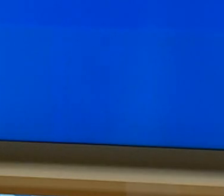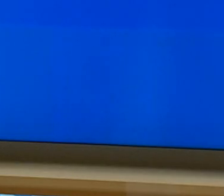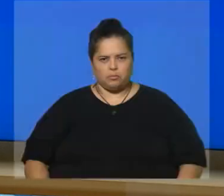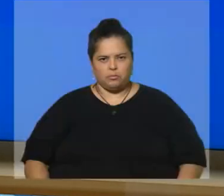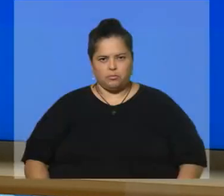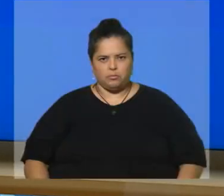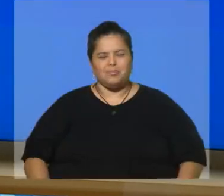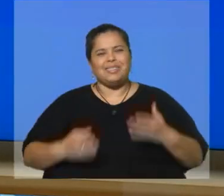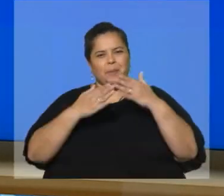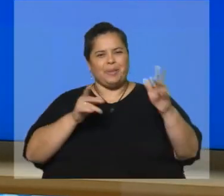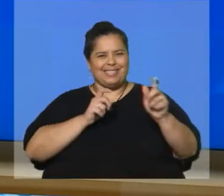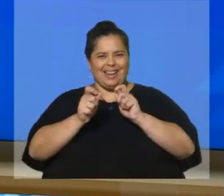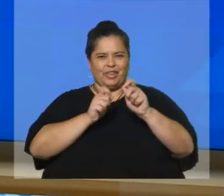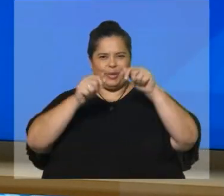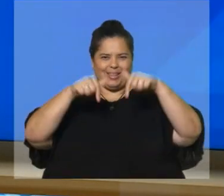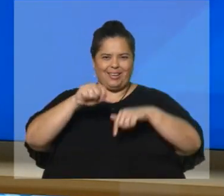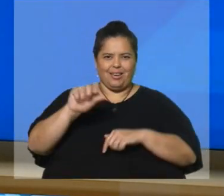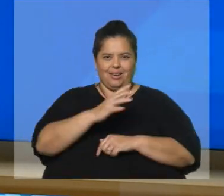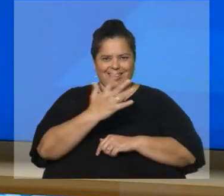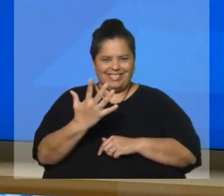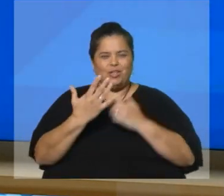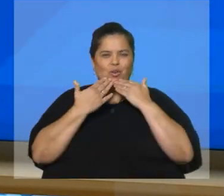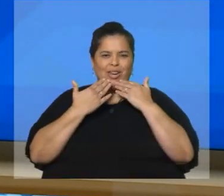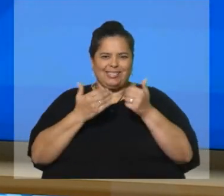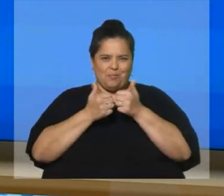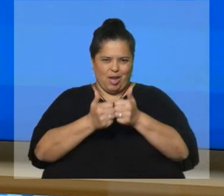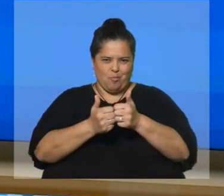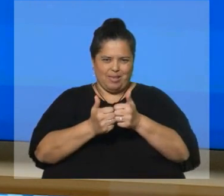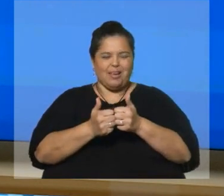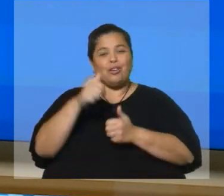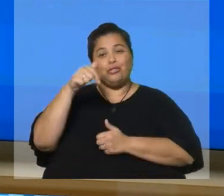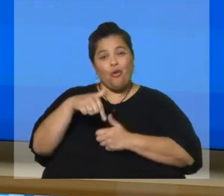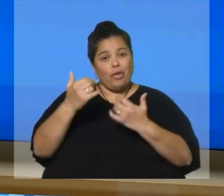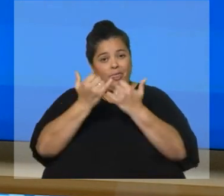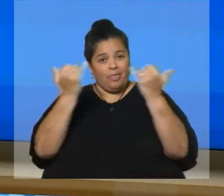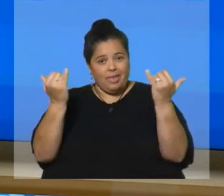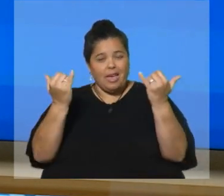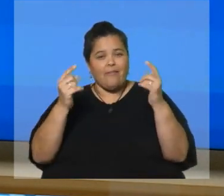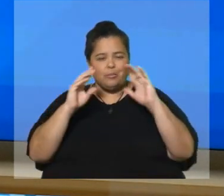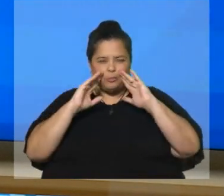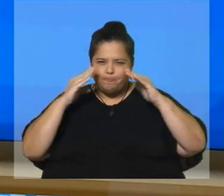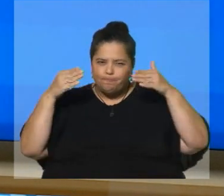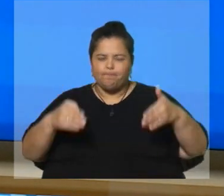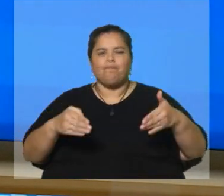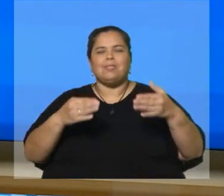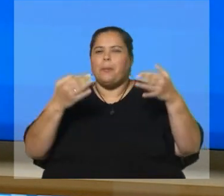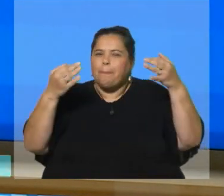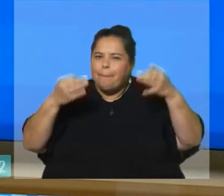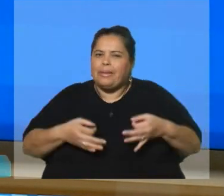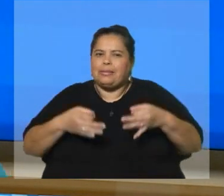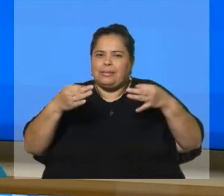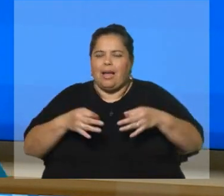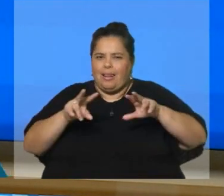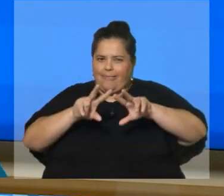Empieza la entrevista aquí en Canal 5. Gracias por acompañarnos. Hoy es un día donde vamos a concentrarnos prácticamente en un